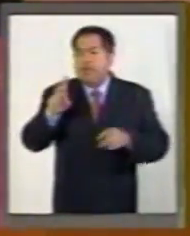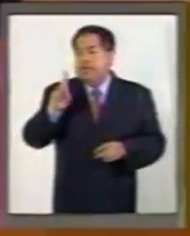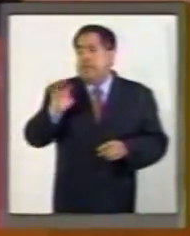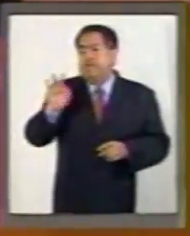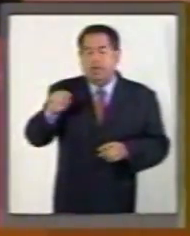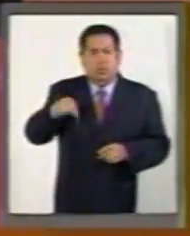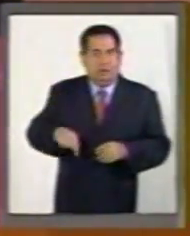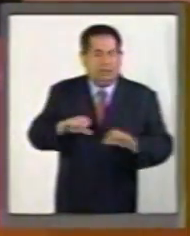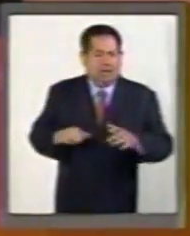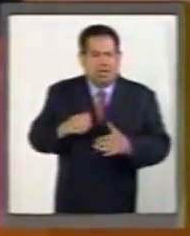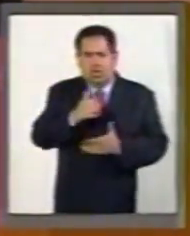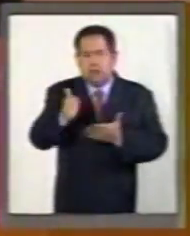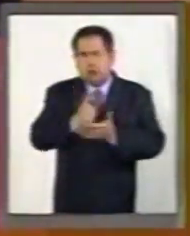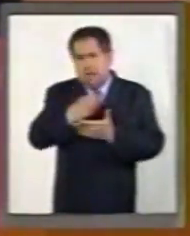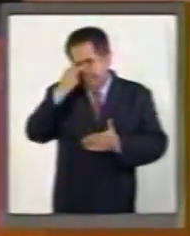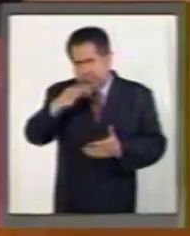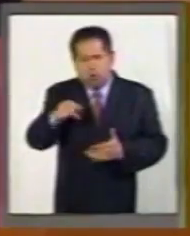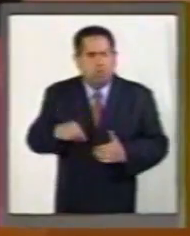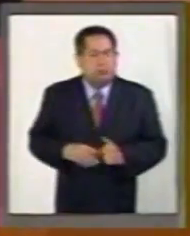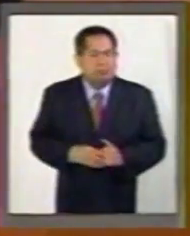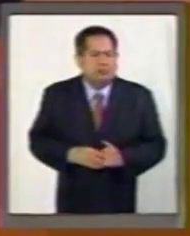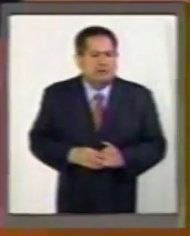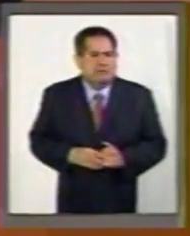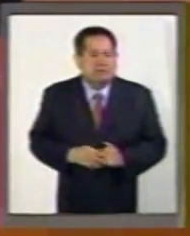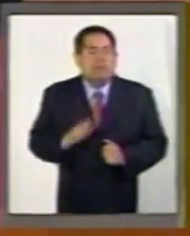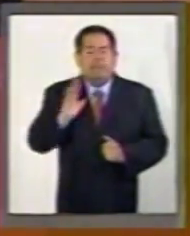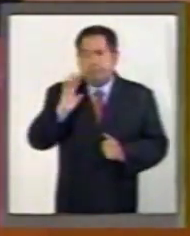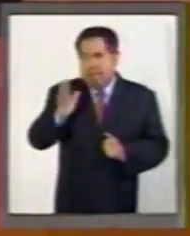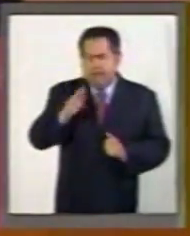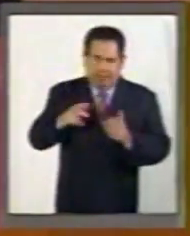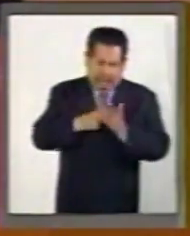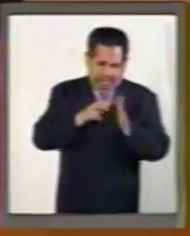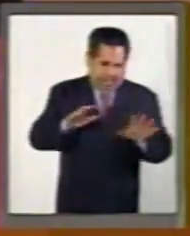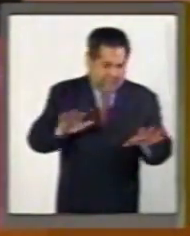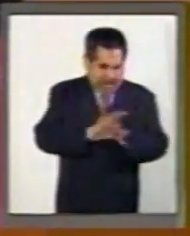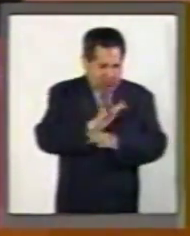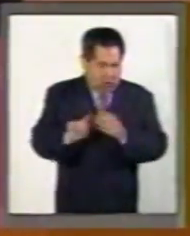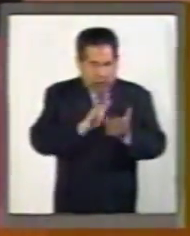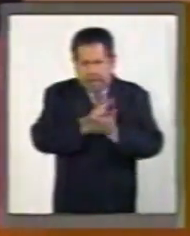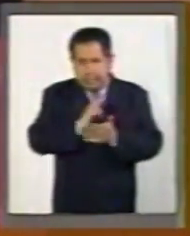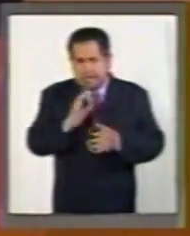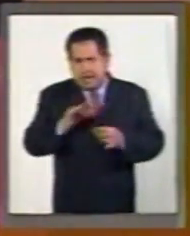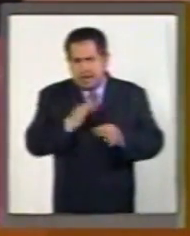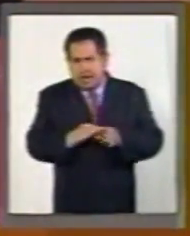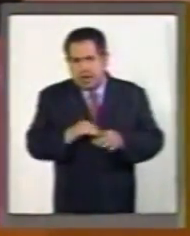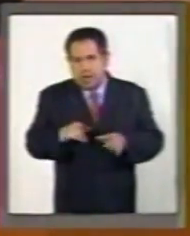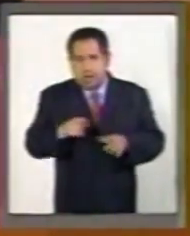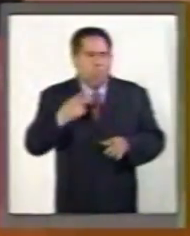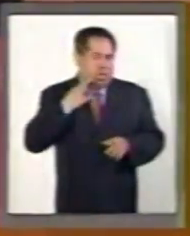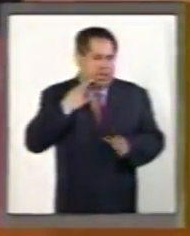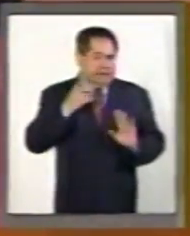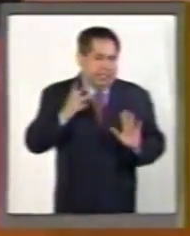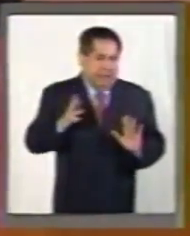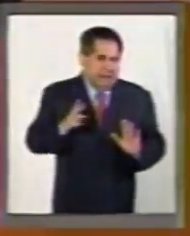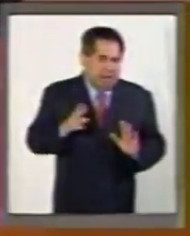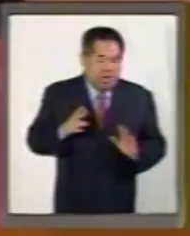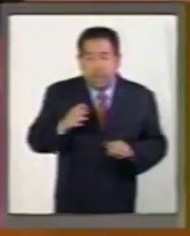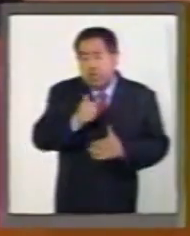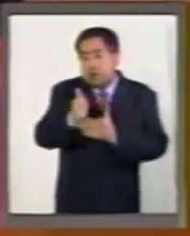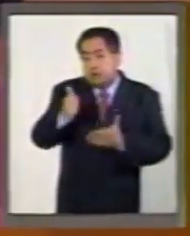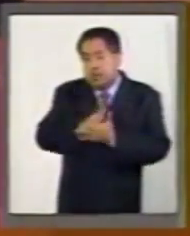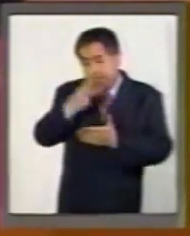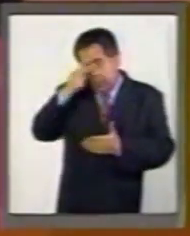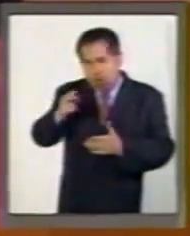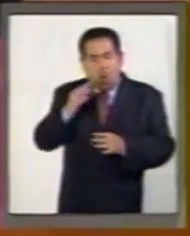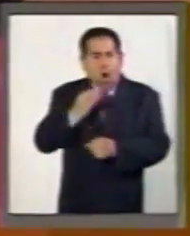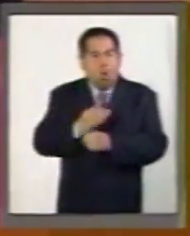Federal, Ciudad de México. Ya se hizo la reforma política. La Ciudad de México